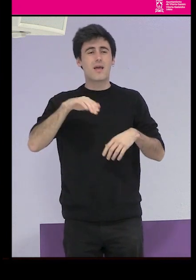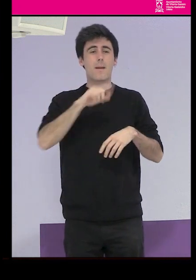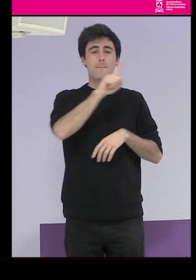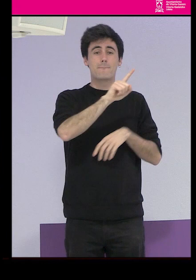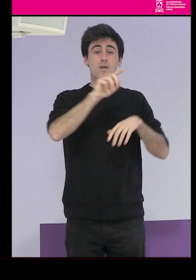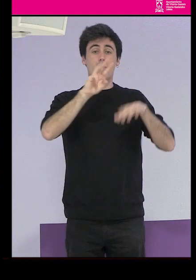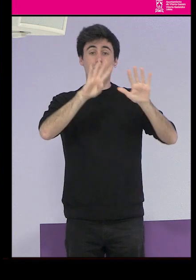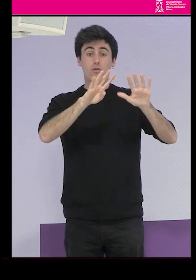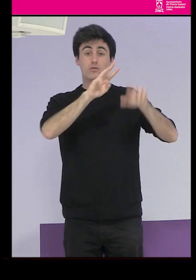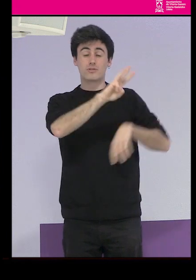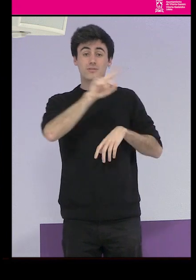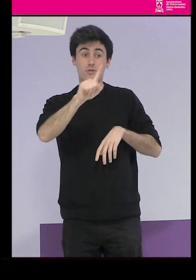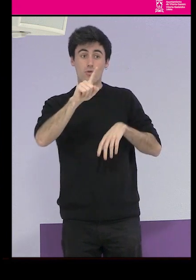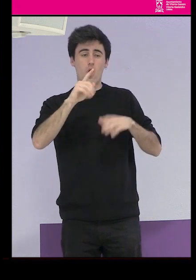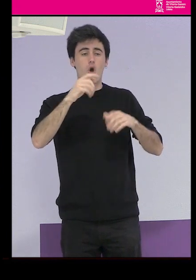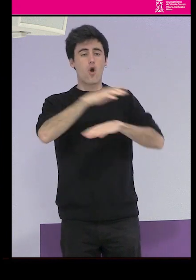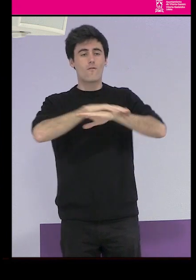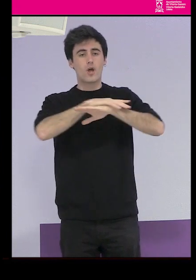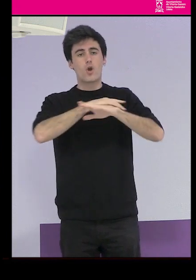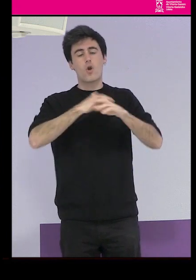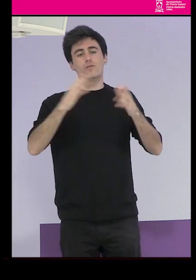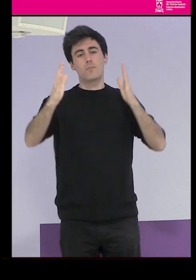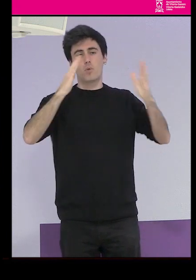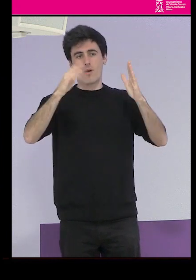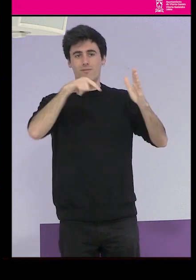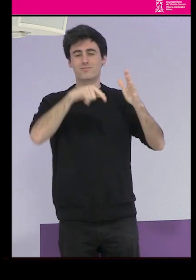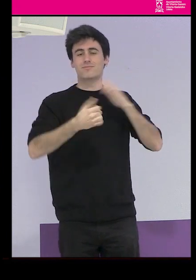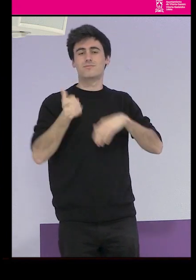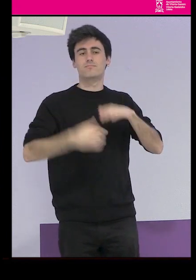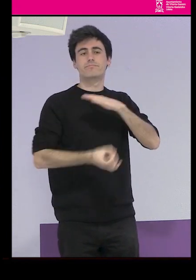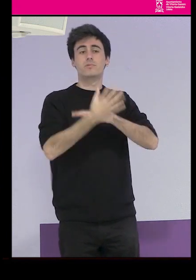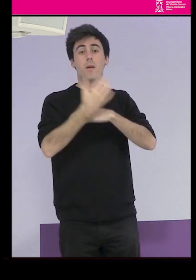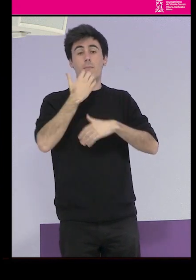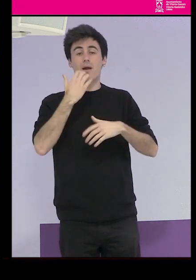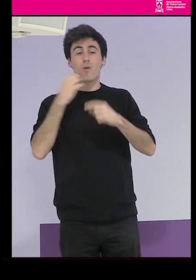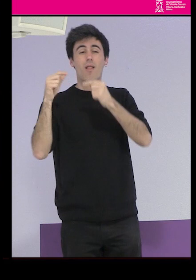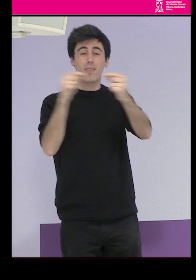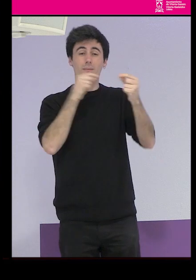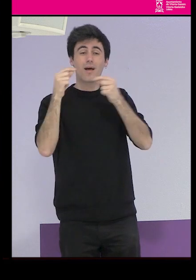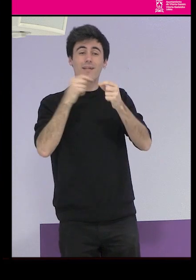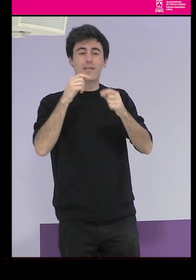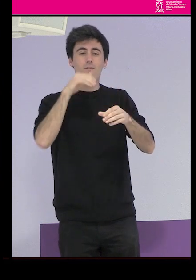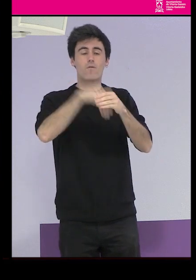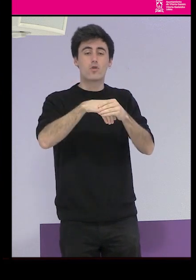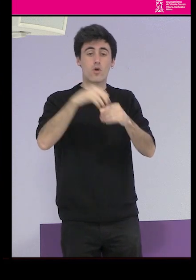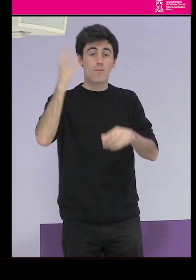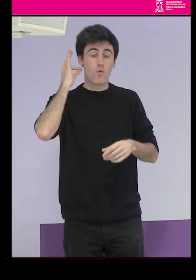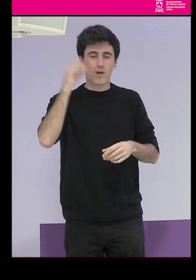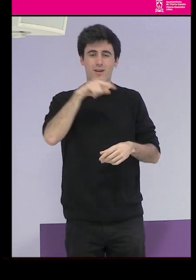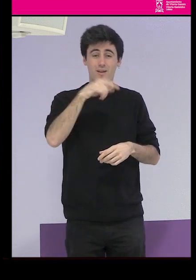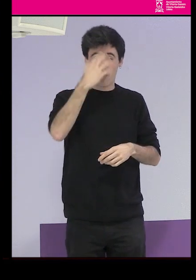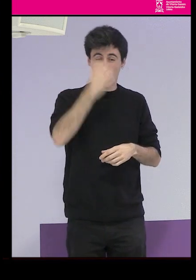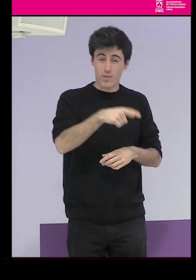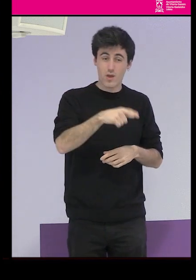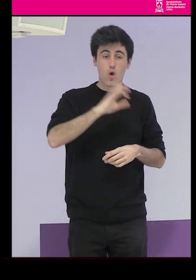1931. Todas conocemos el debate del derecho al voto de las mujeres, la ley del divorcio, el